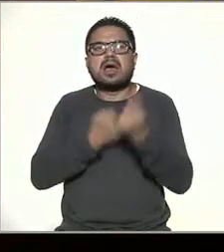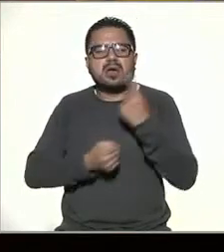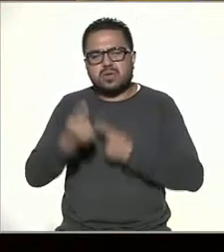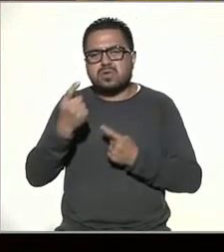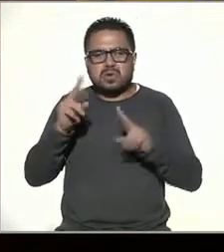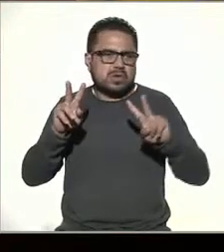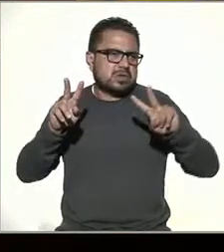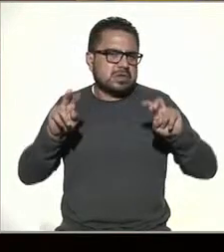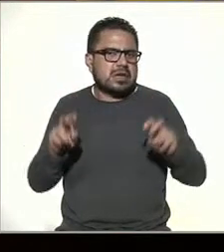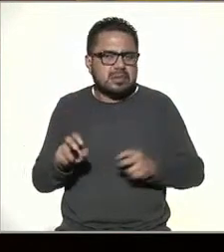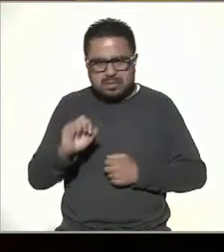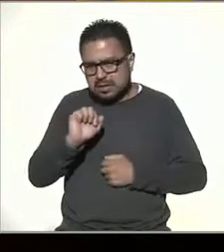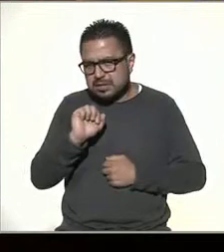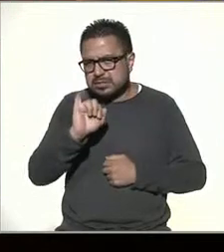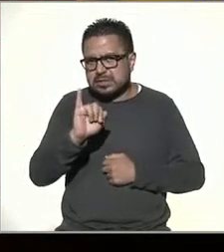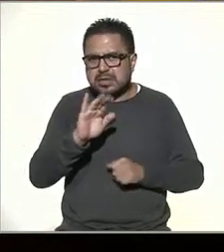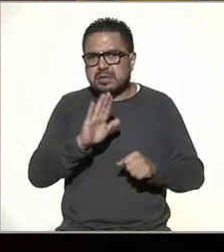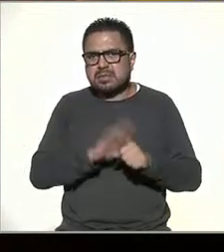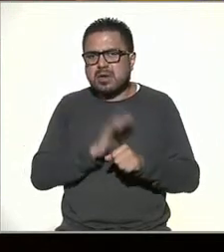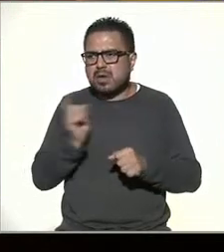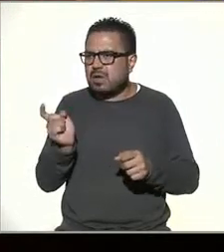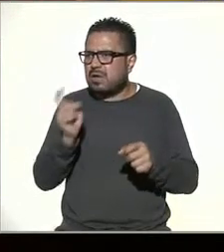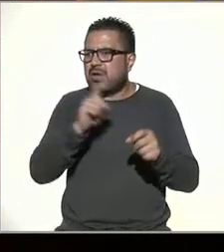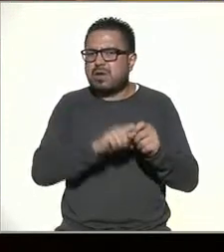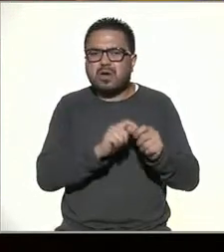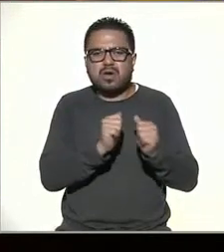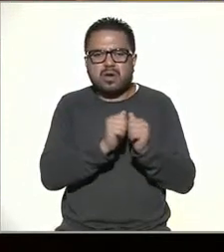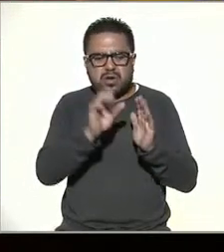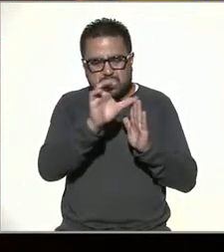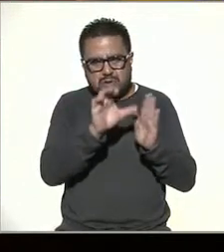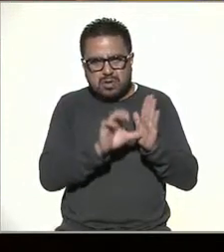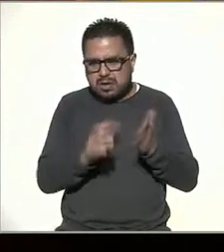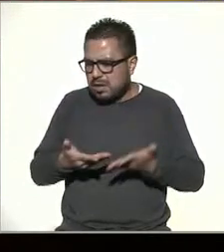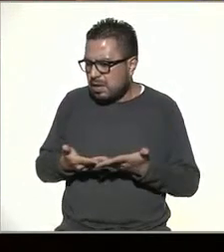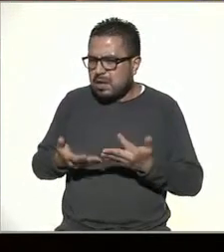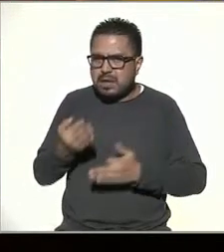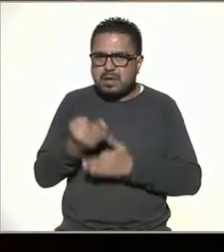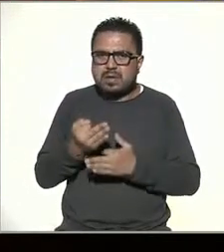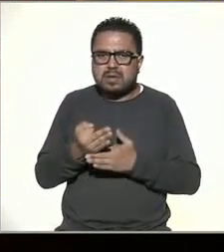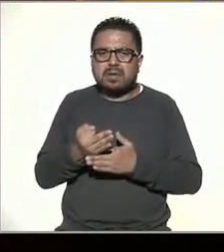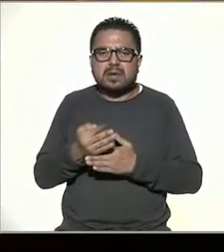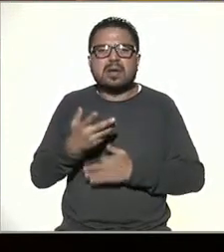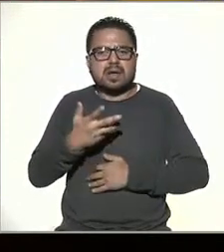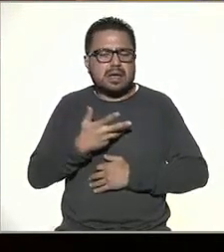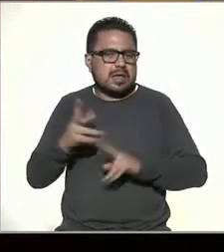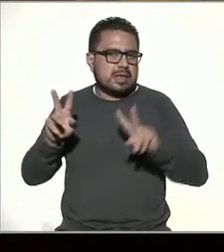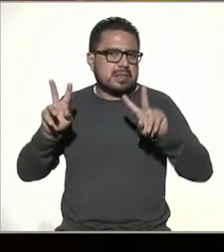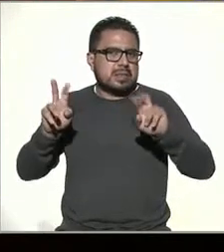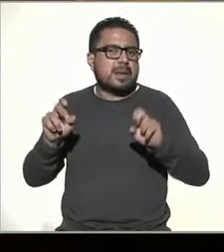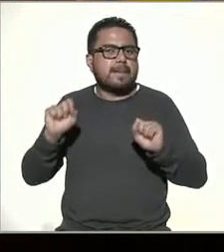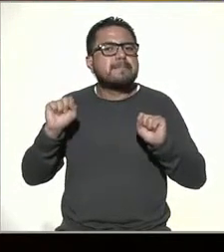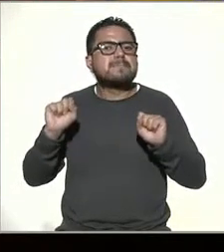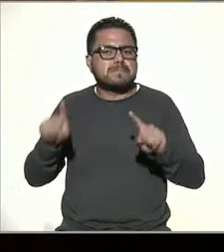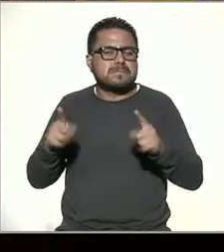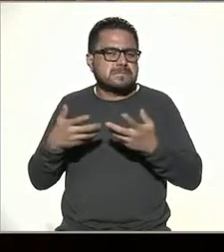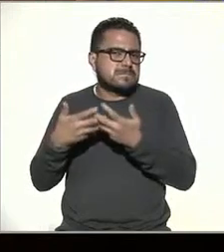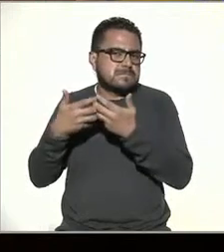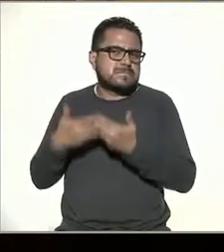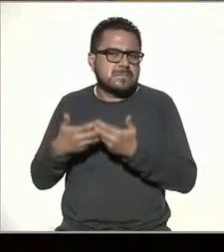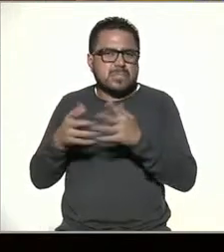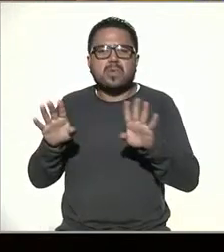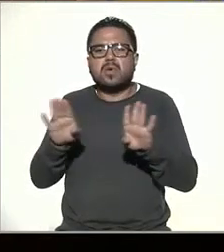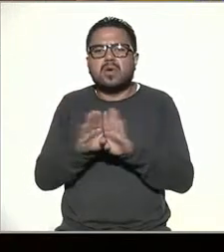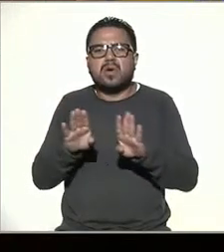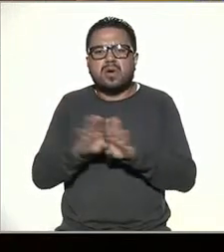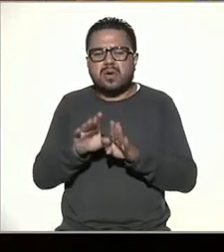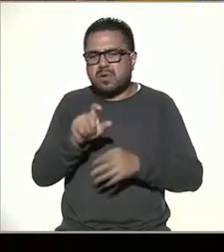regulados porque se apalancan sobre la constitución actual o sea que tenemos un temec también a nivel empresarial como tenemos